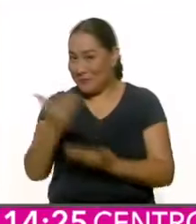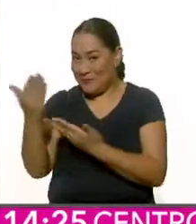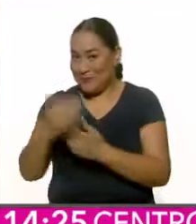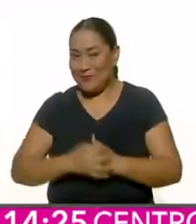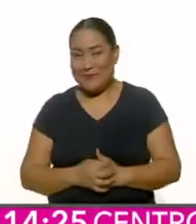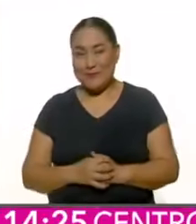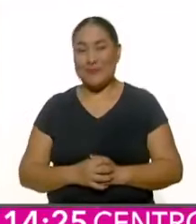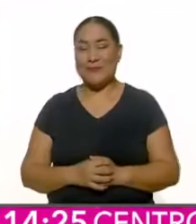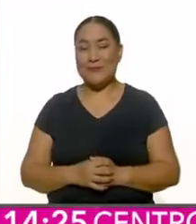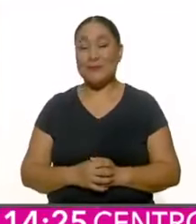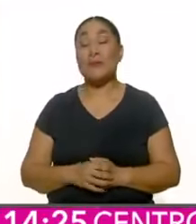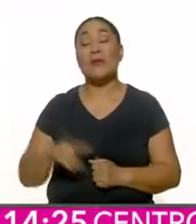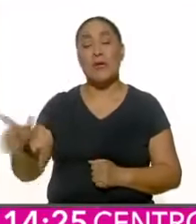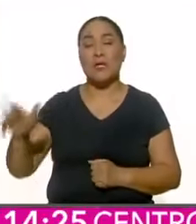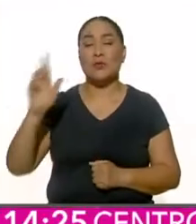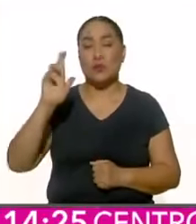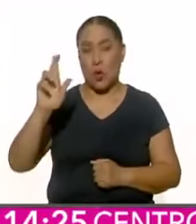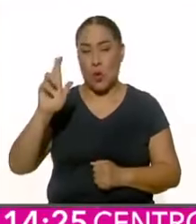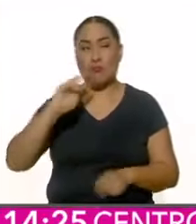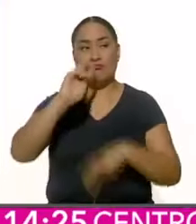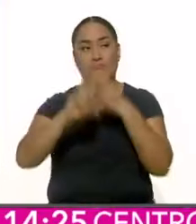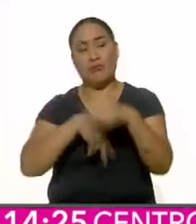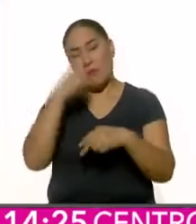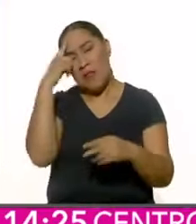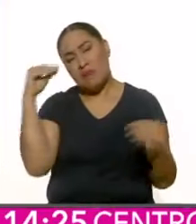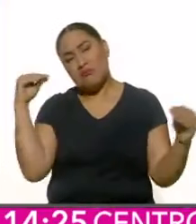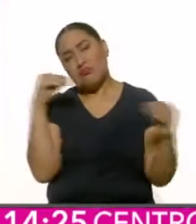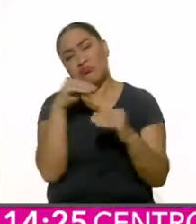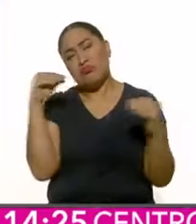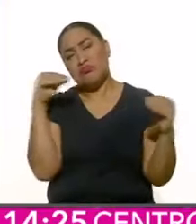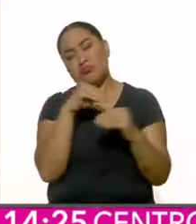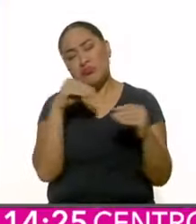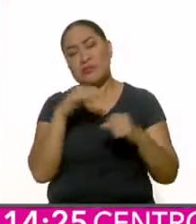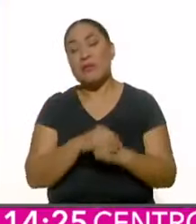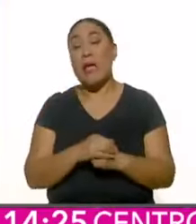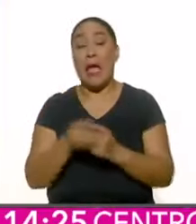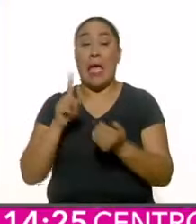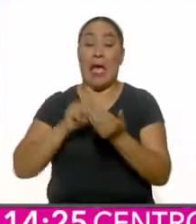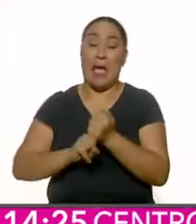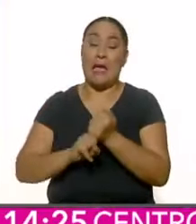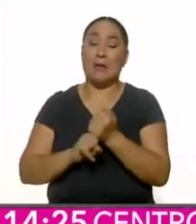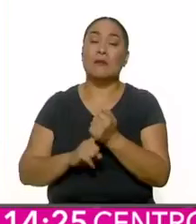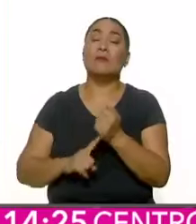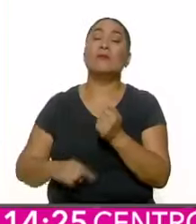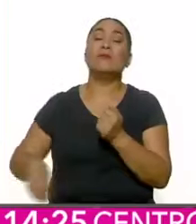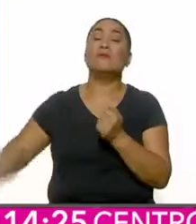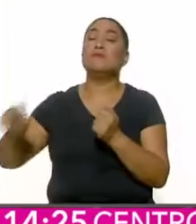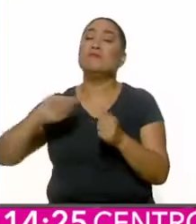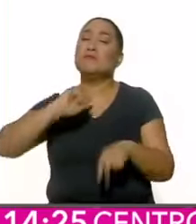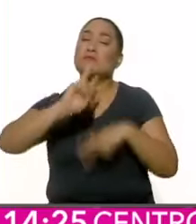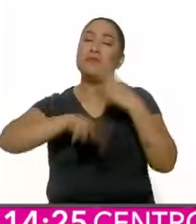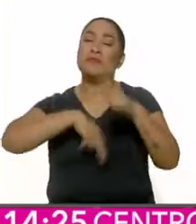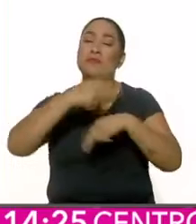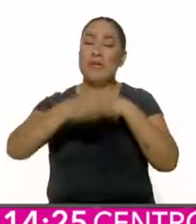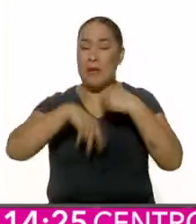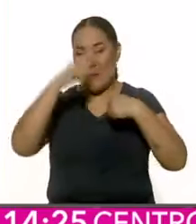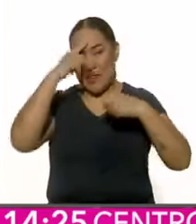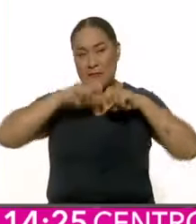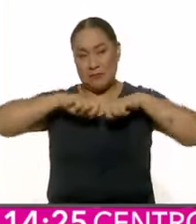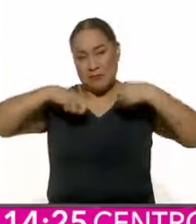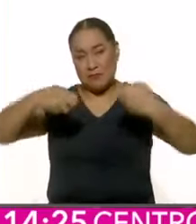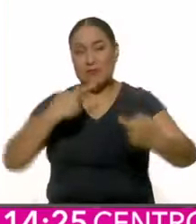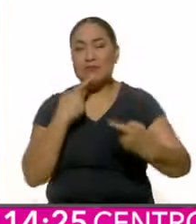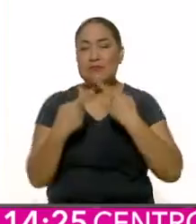Fue Xochitl Gálvez al debate. Fueron los escuderos que en su defensa acudieron a las mesas de